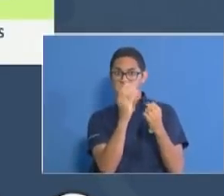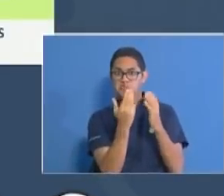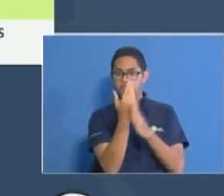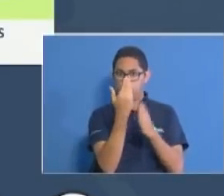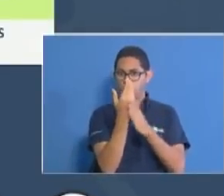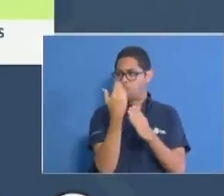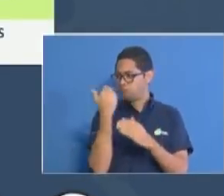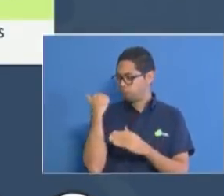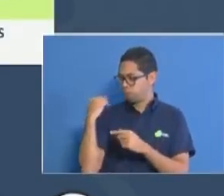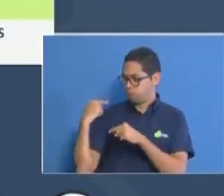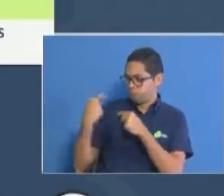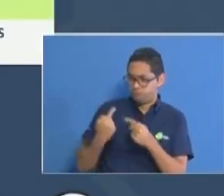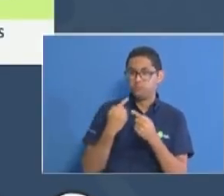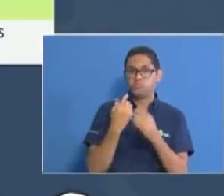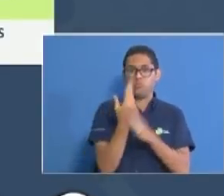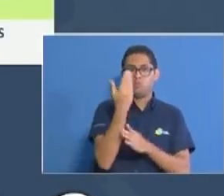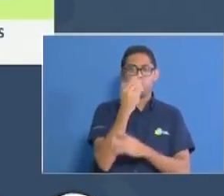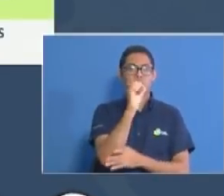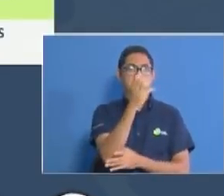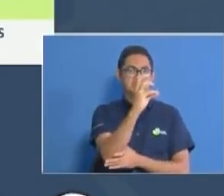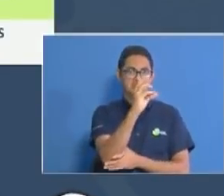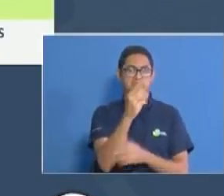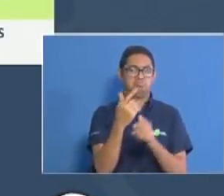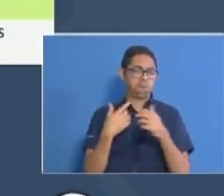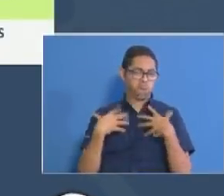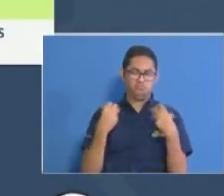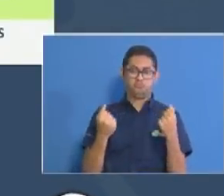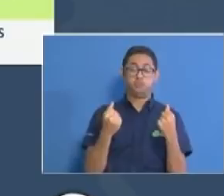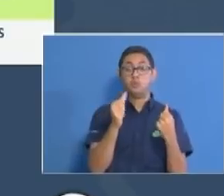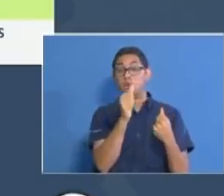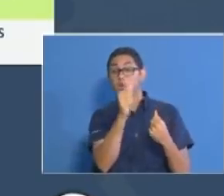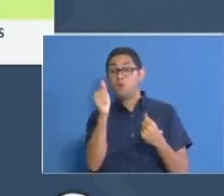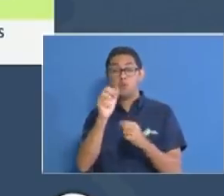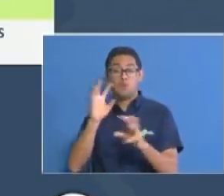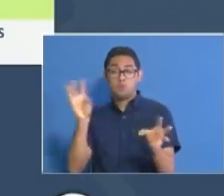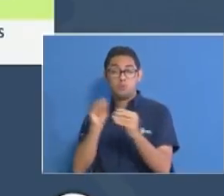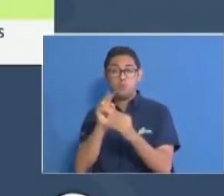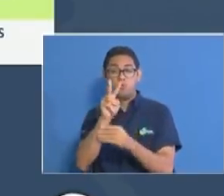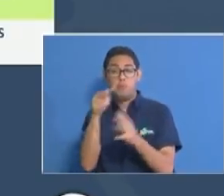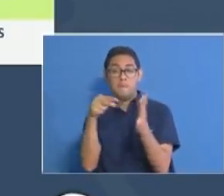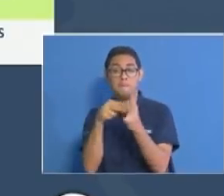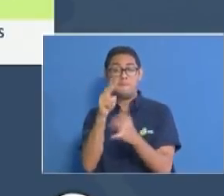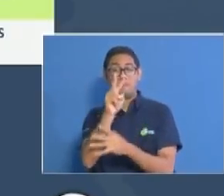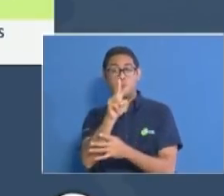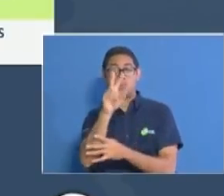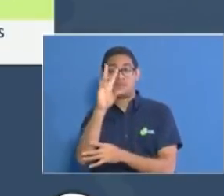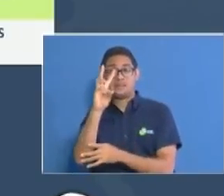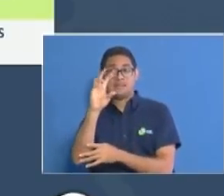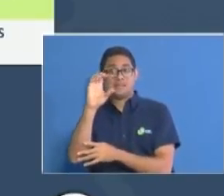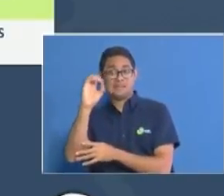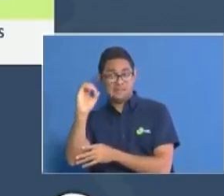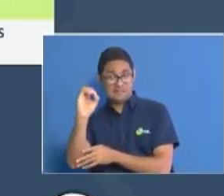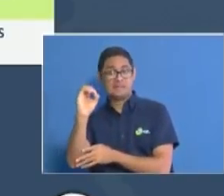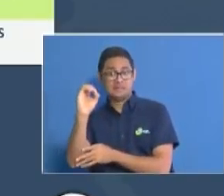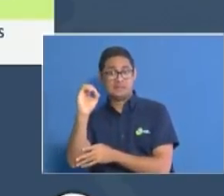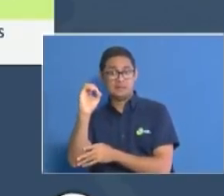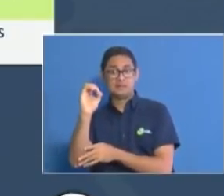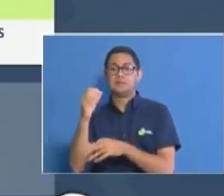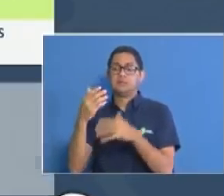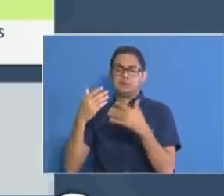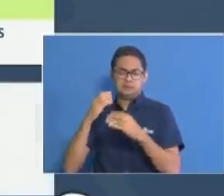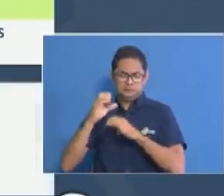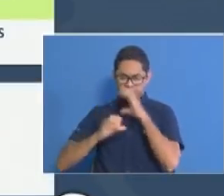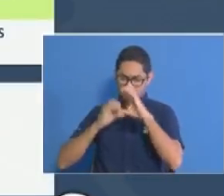recuperados y 2.260 recuperados clínicamente, de los